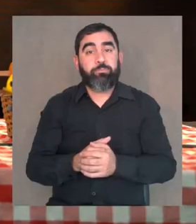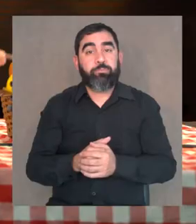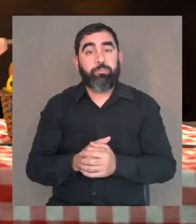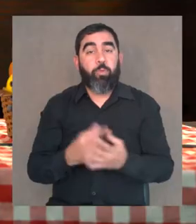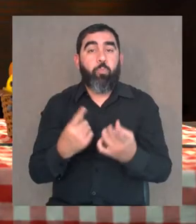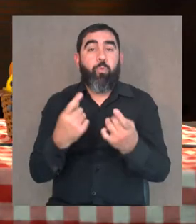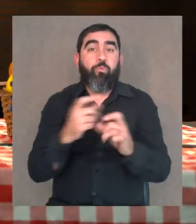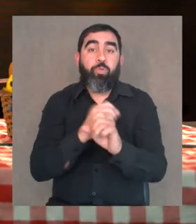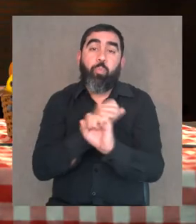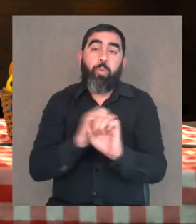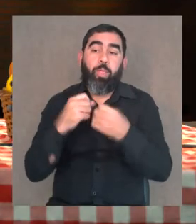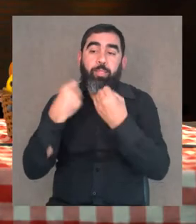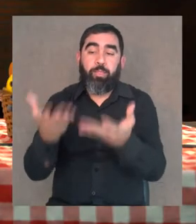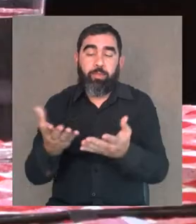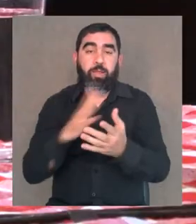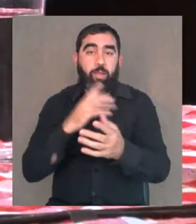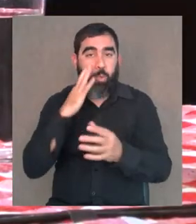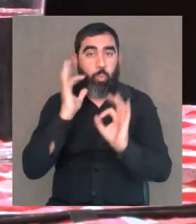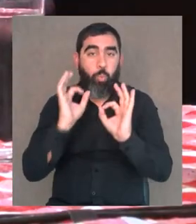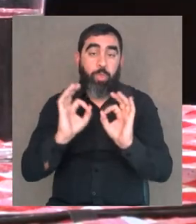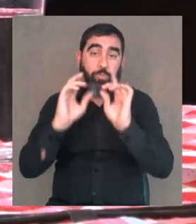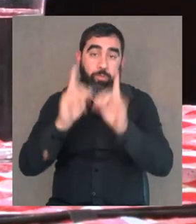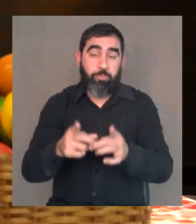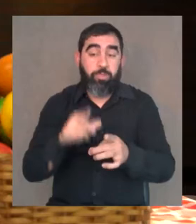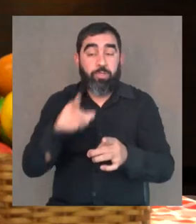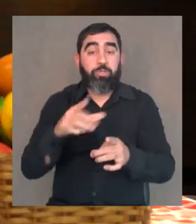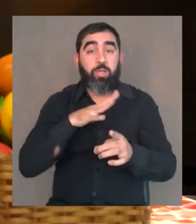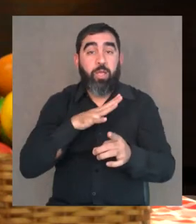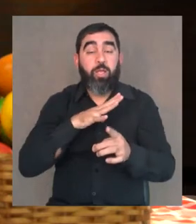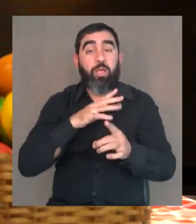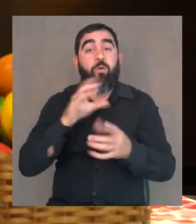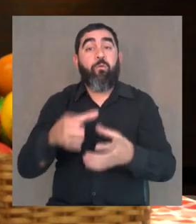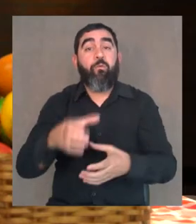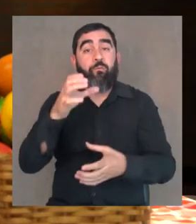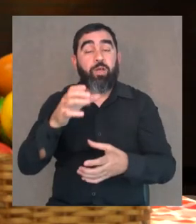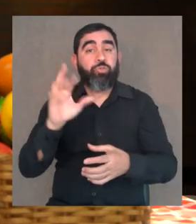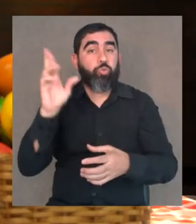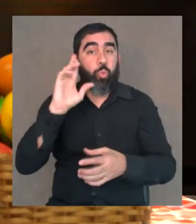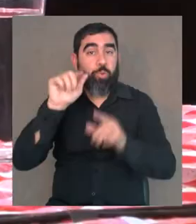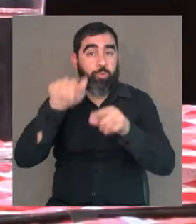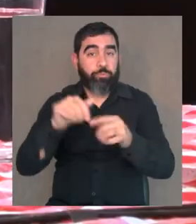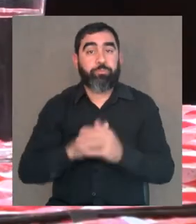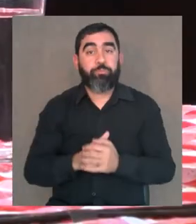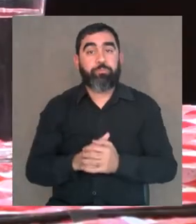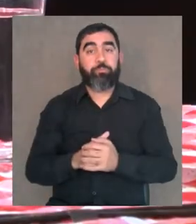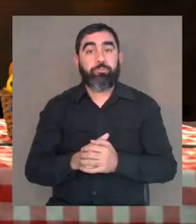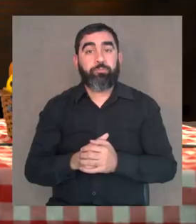No lo hago más fuerte porque si no tiro todo, pero... Estos son los vasos sonoros.